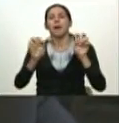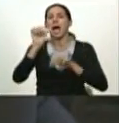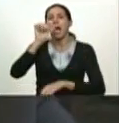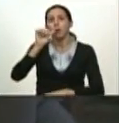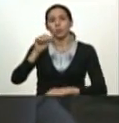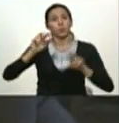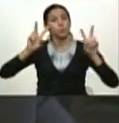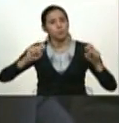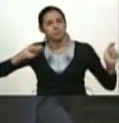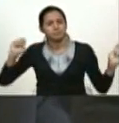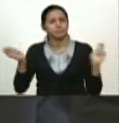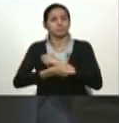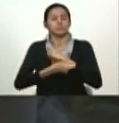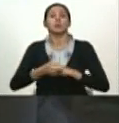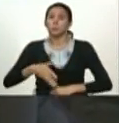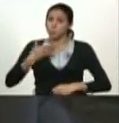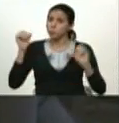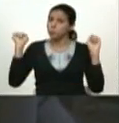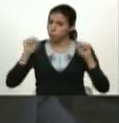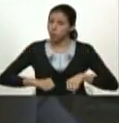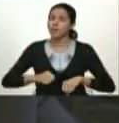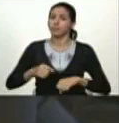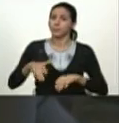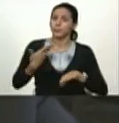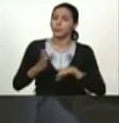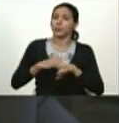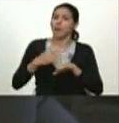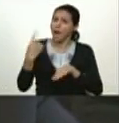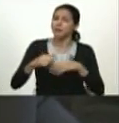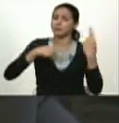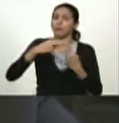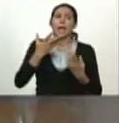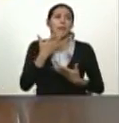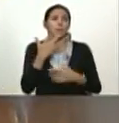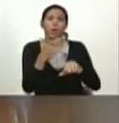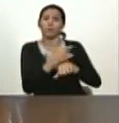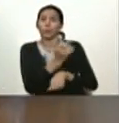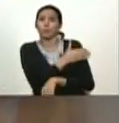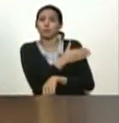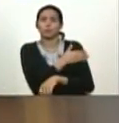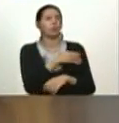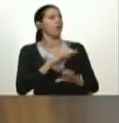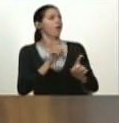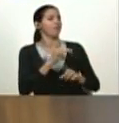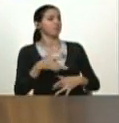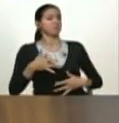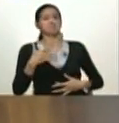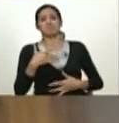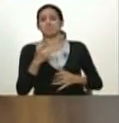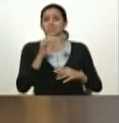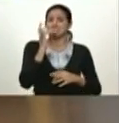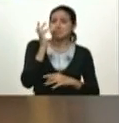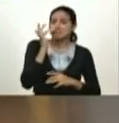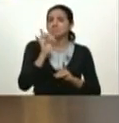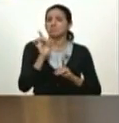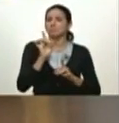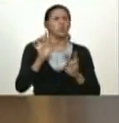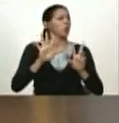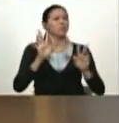visión para eso es posible porque hay una revolución si aquí gobernara la burguesía no porque ahí mismo viene la visión neoliberal